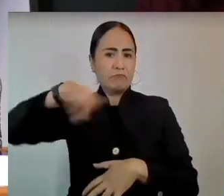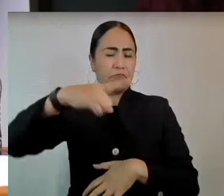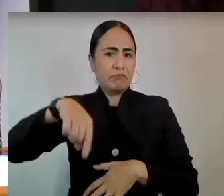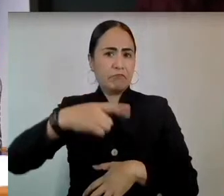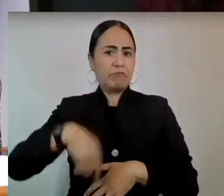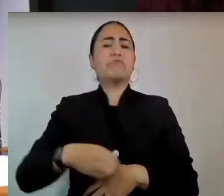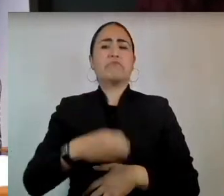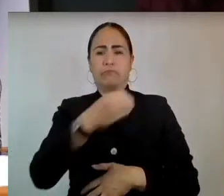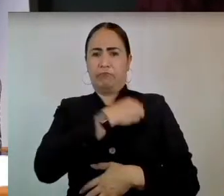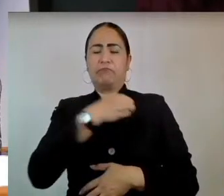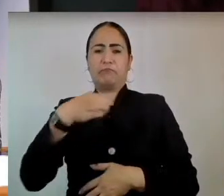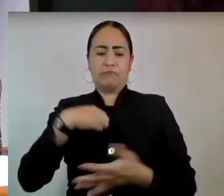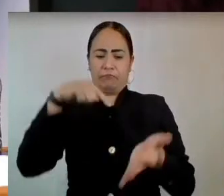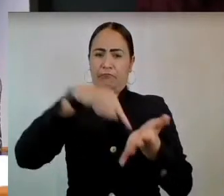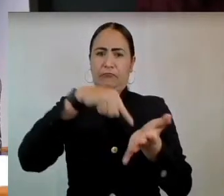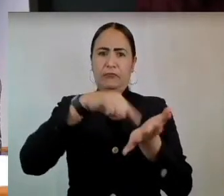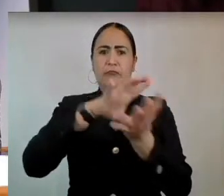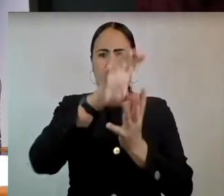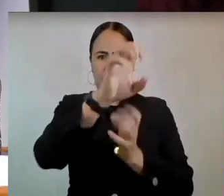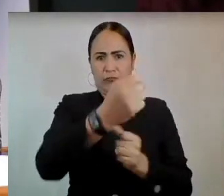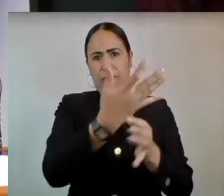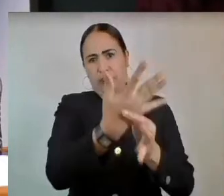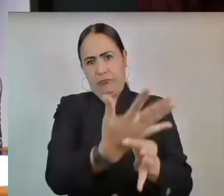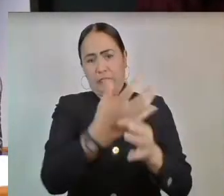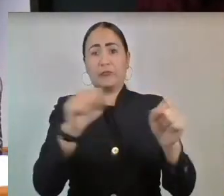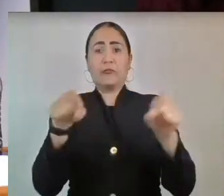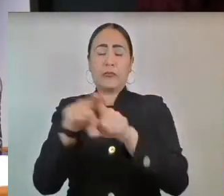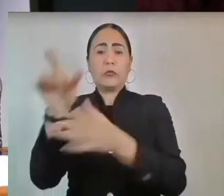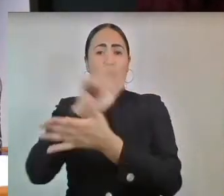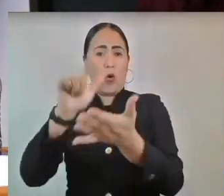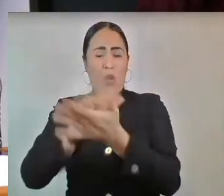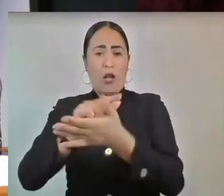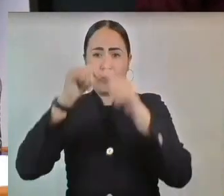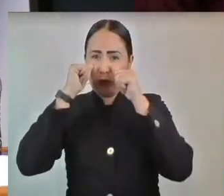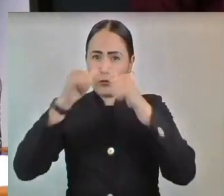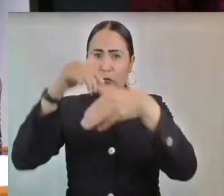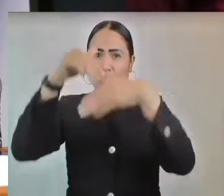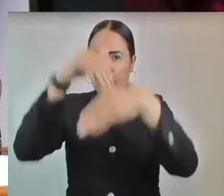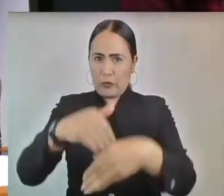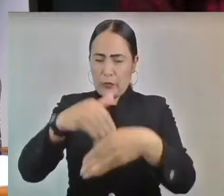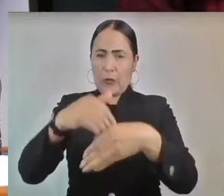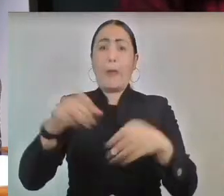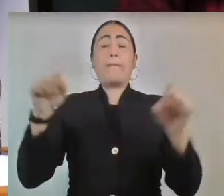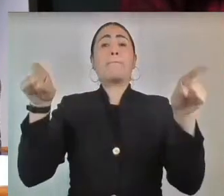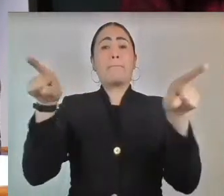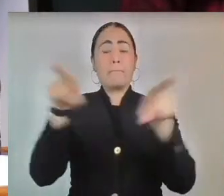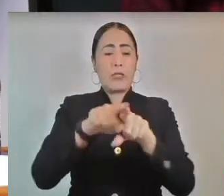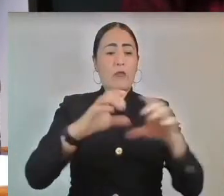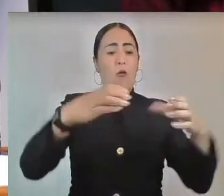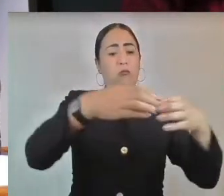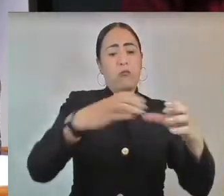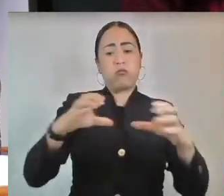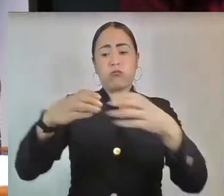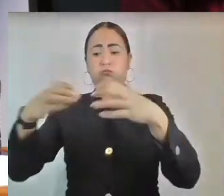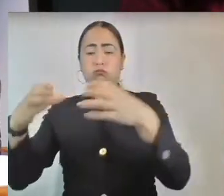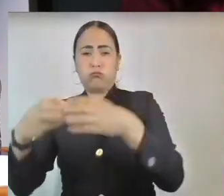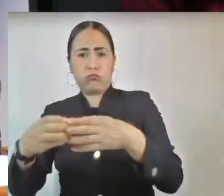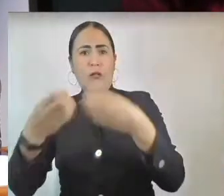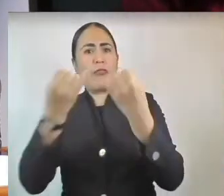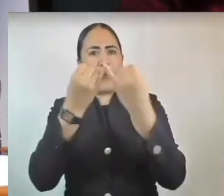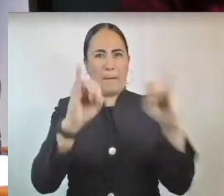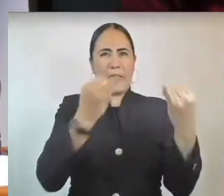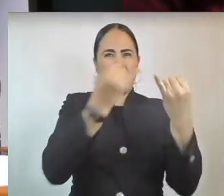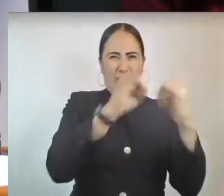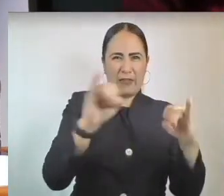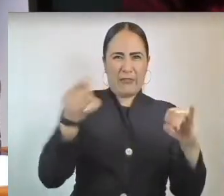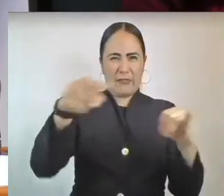constitucionales y legales y favorecer el fortalecimiento de organismos autónomos de la entidad. Sin